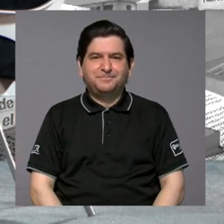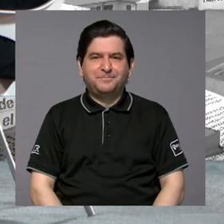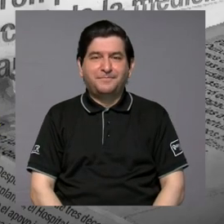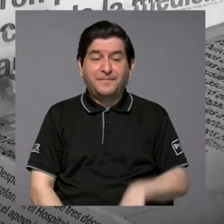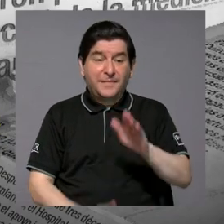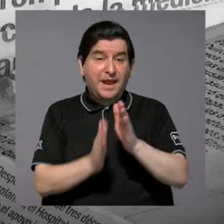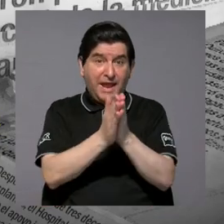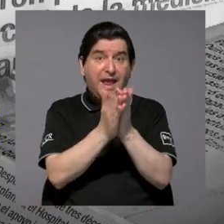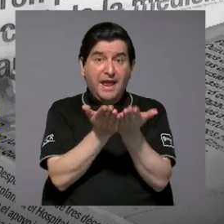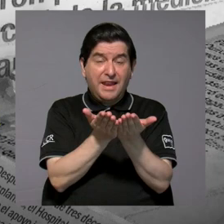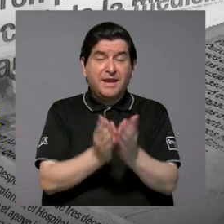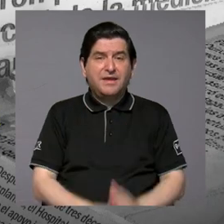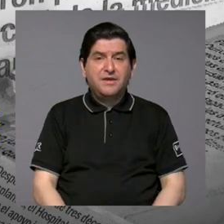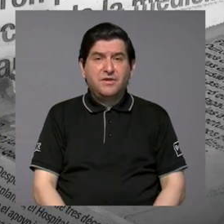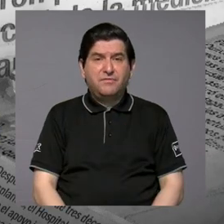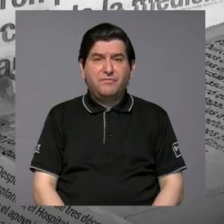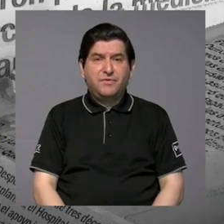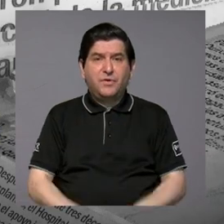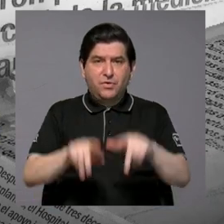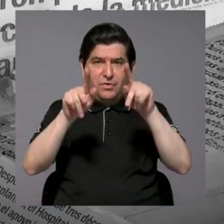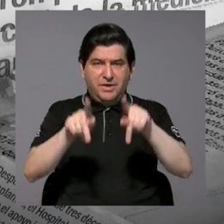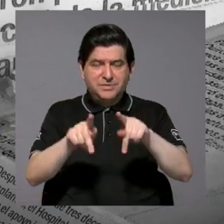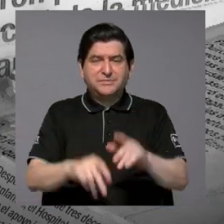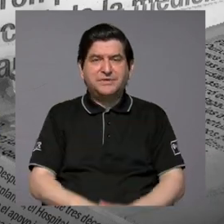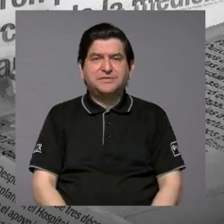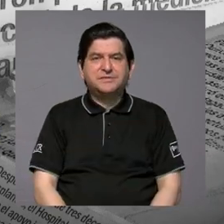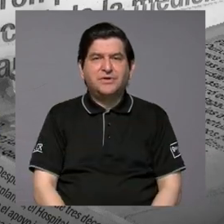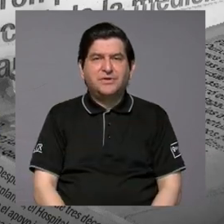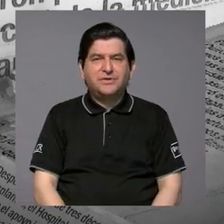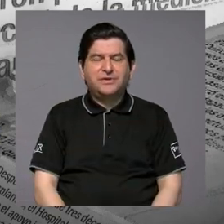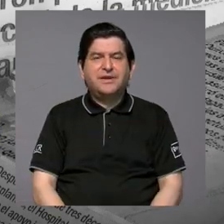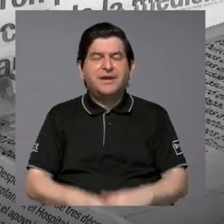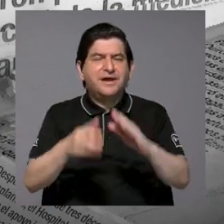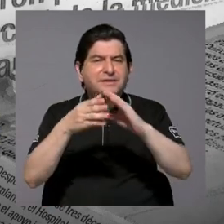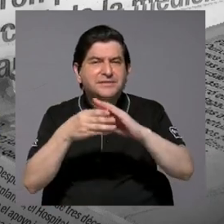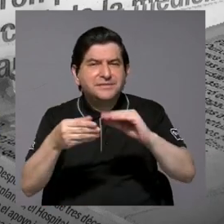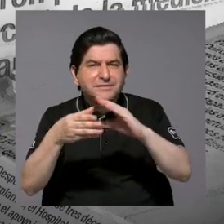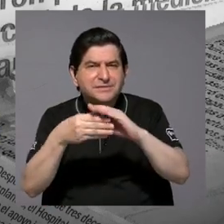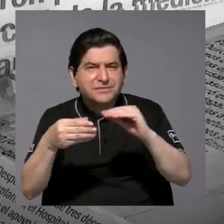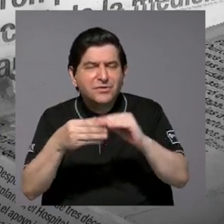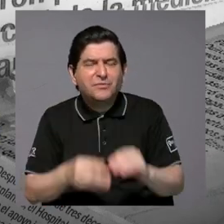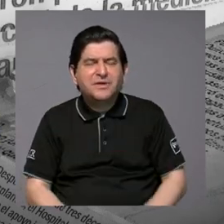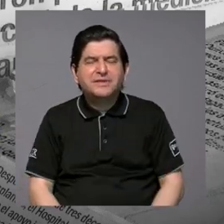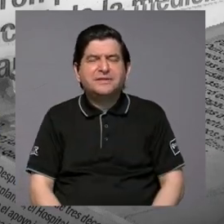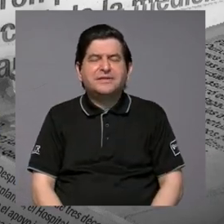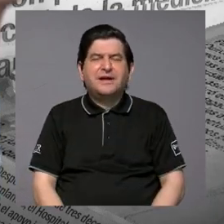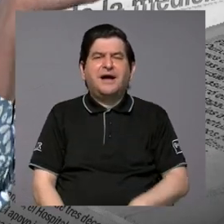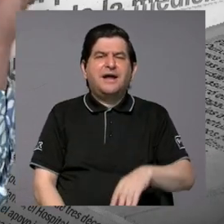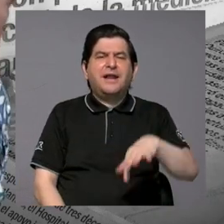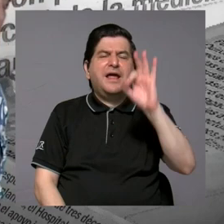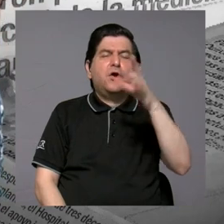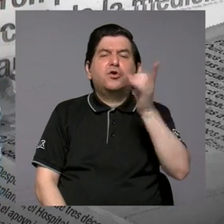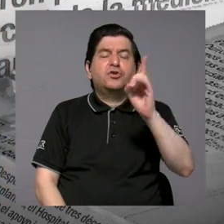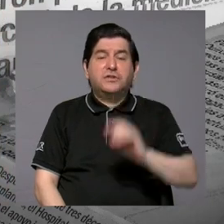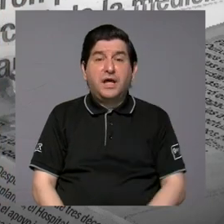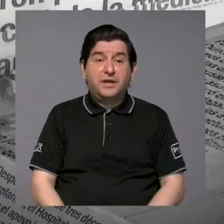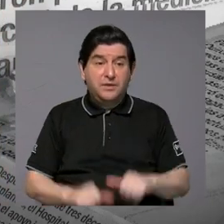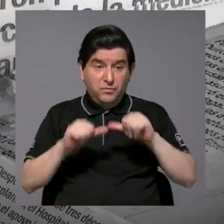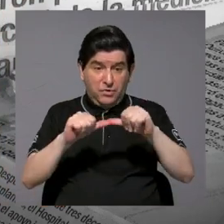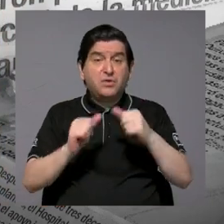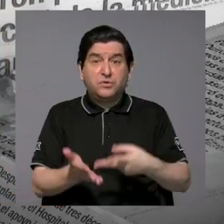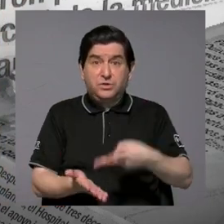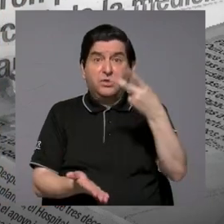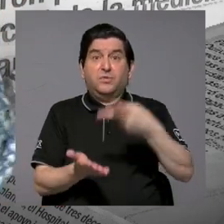este libro nada más usted que nos comente en dónde se puede conseguir, porque está vigente,